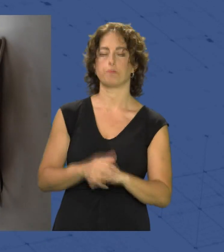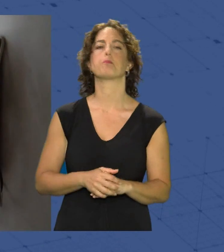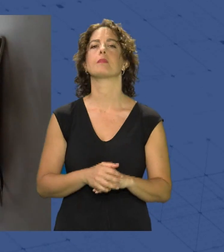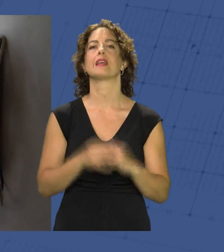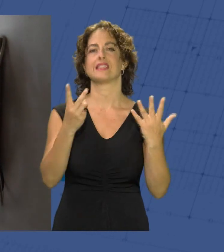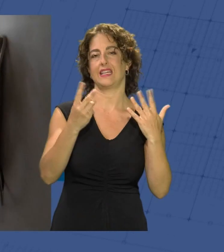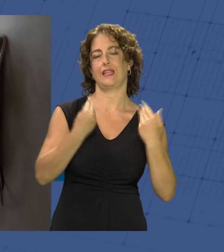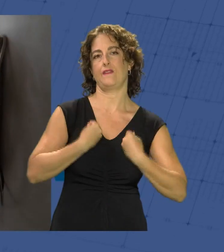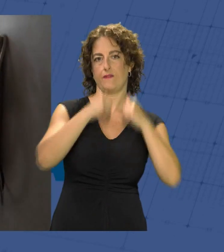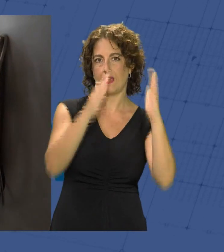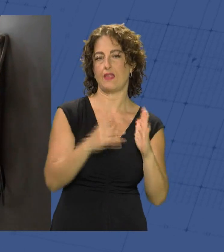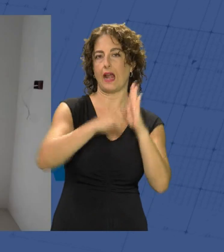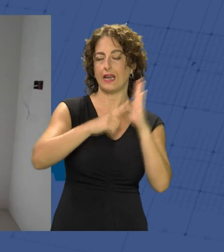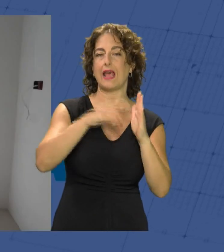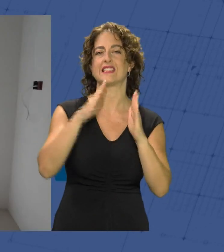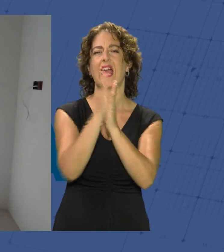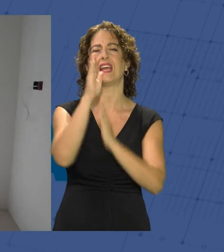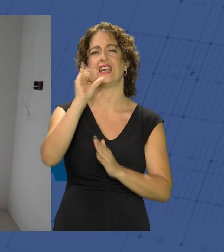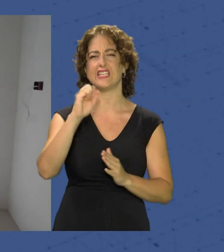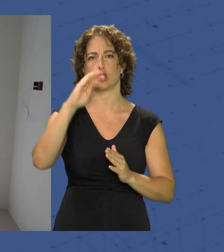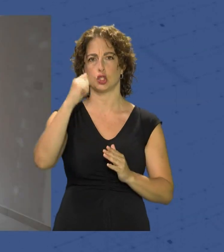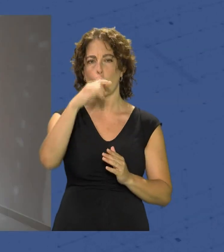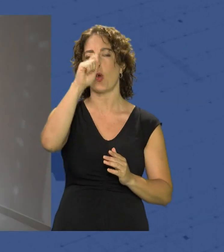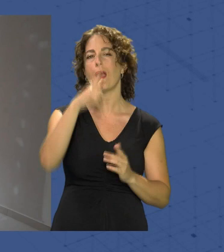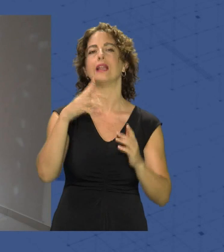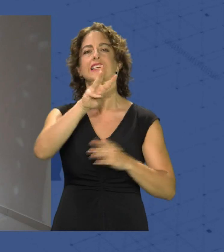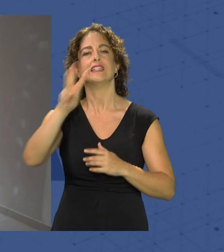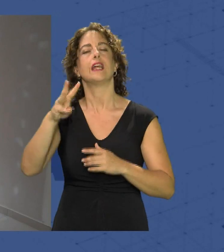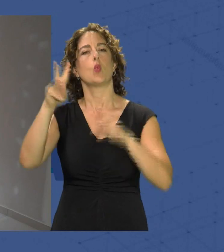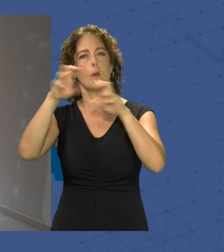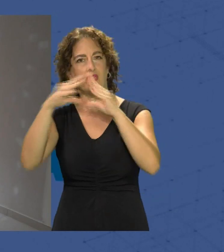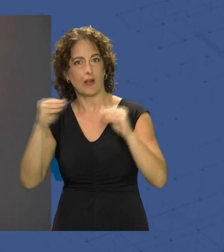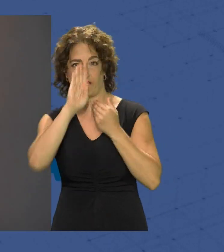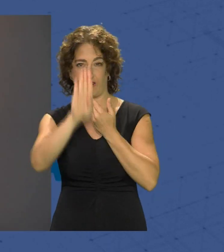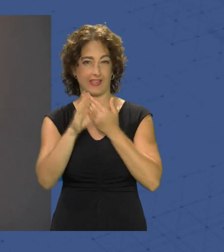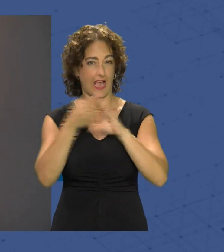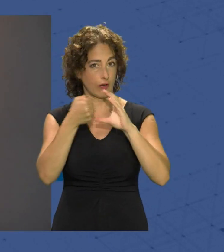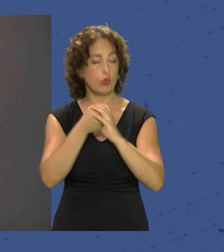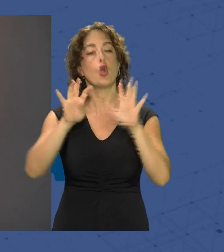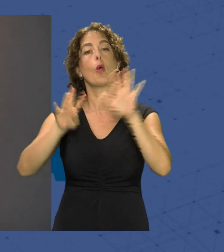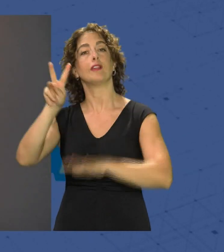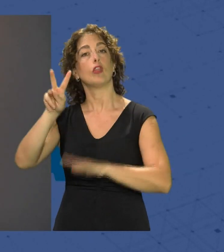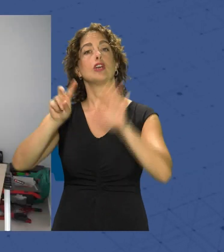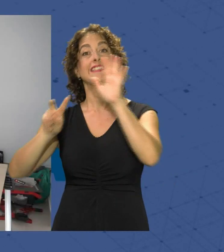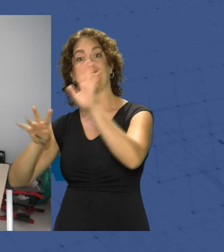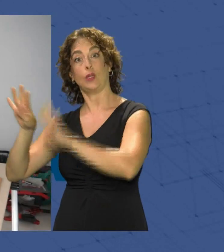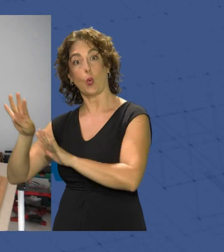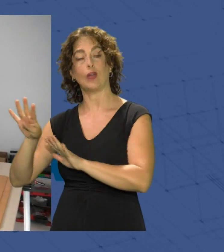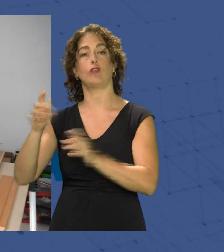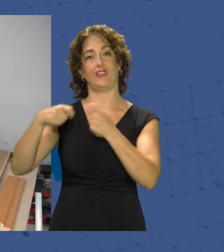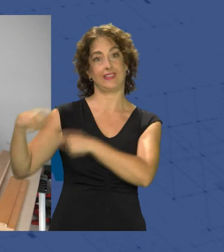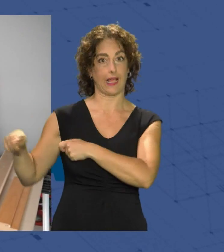viviendas en alquiler en San Cristóbal, 33 viviendas en alquiler en Nueva Andalucía, frente a Carrefour, 92 y 74 viviendas en venta